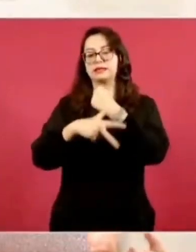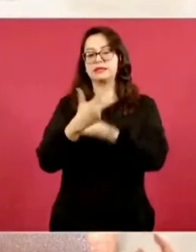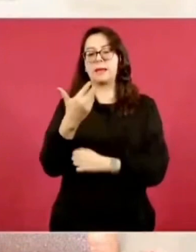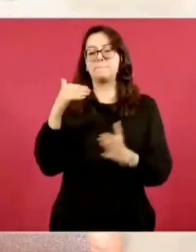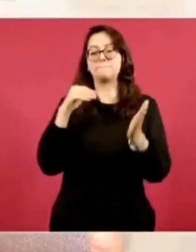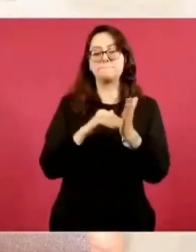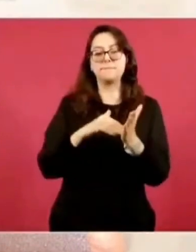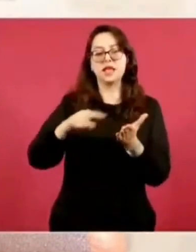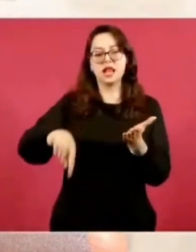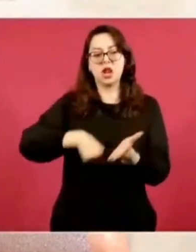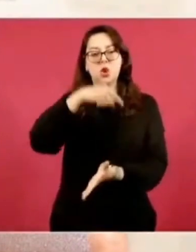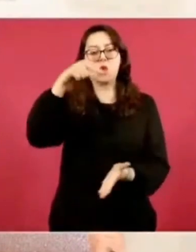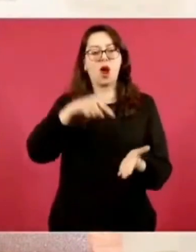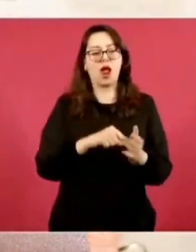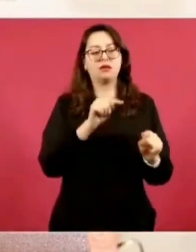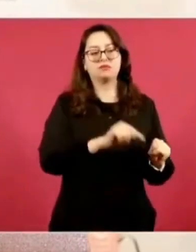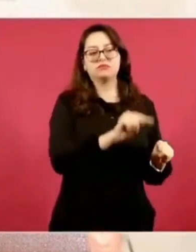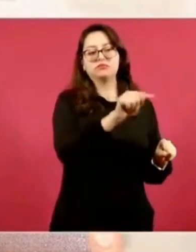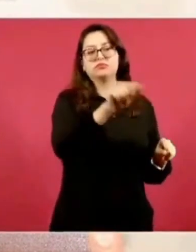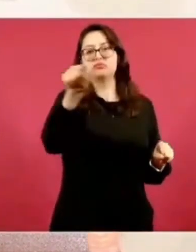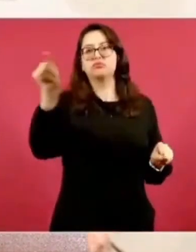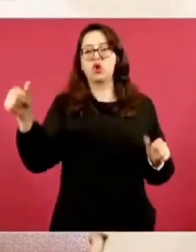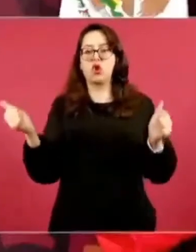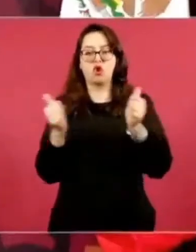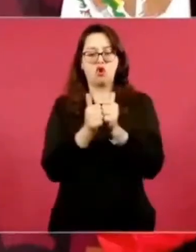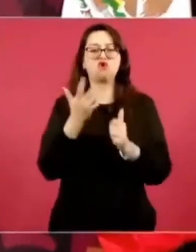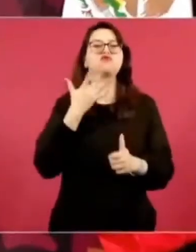no llegó a 100. De acuerdo.